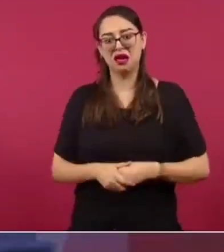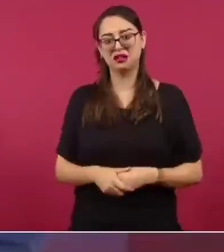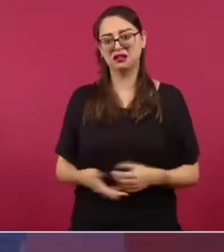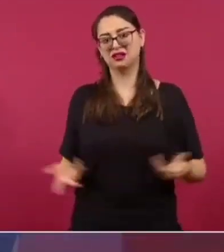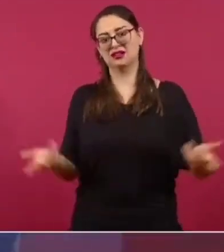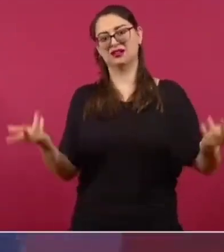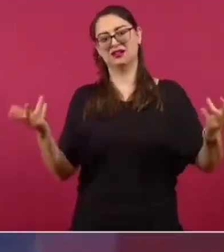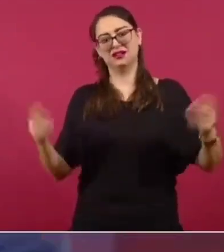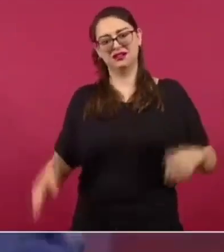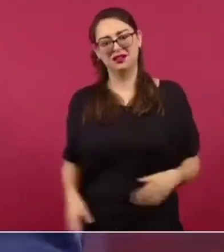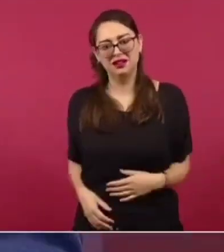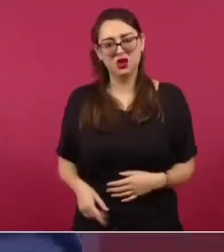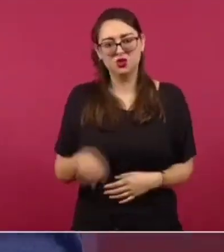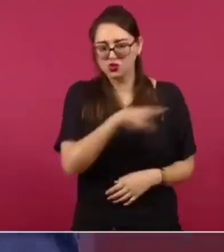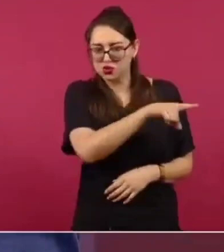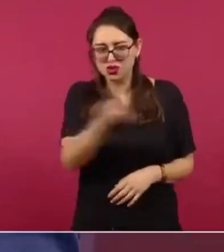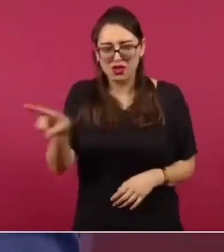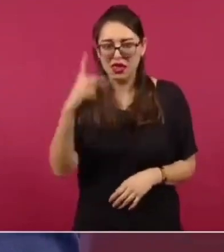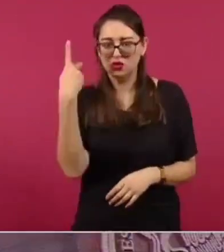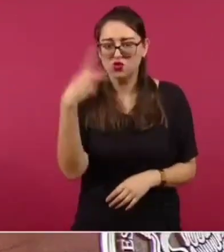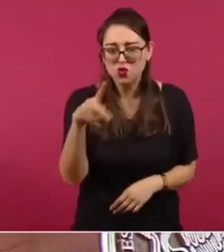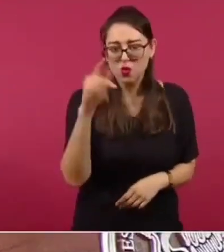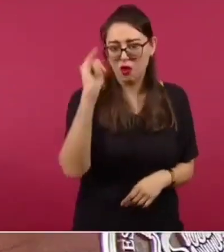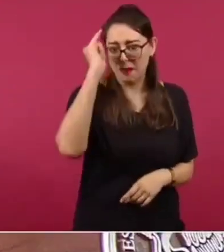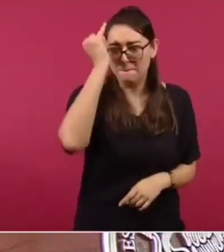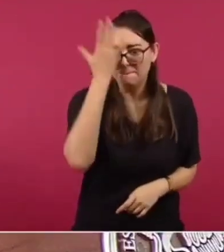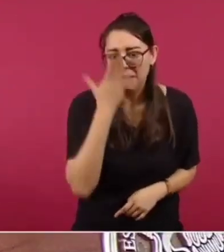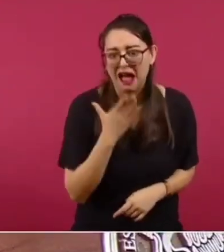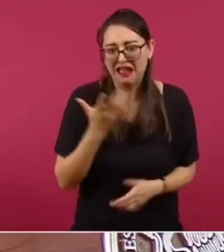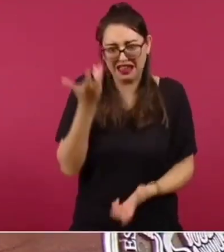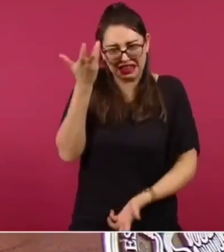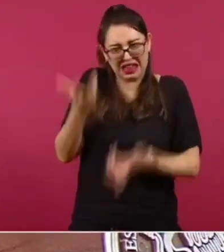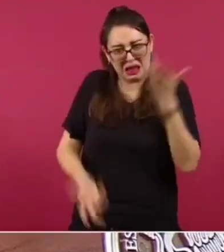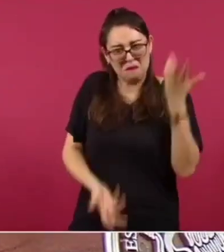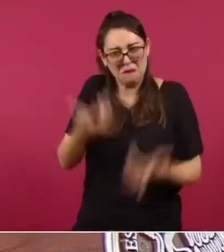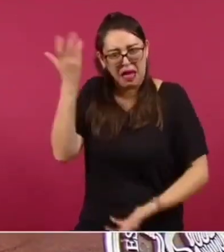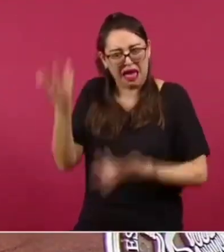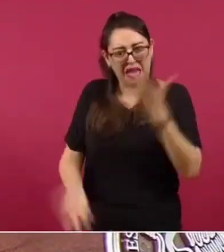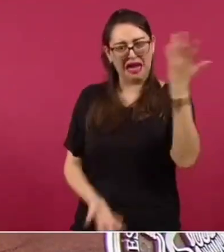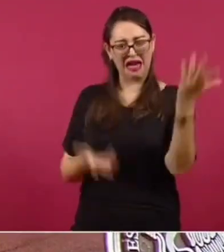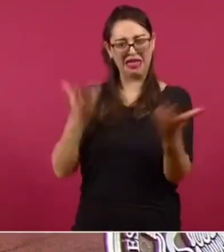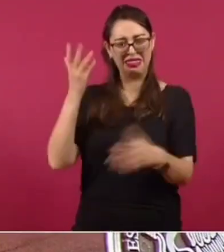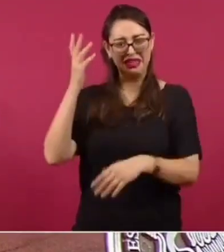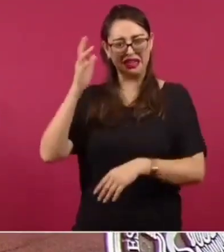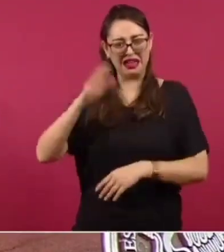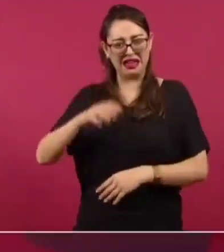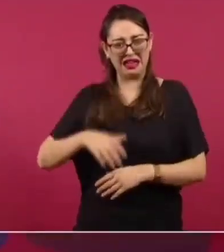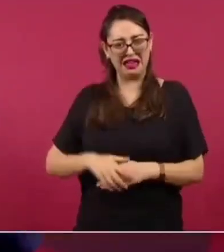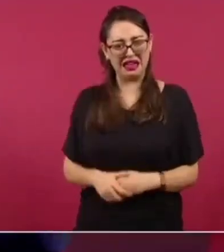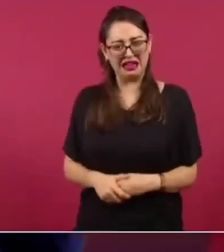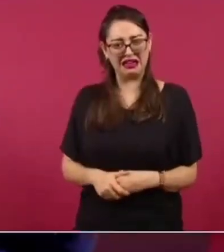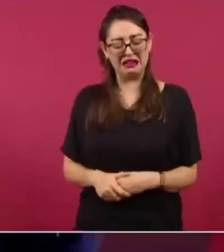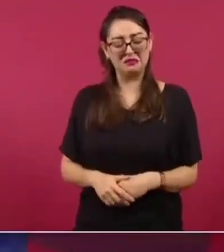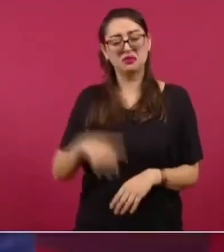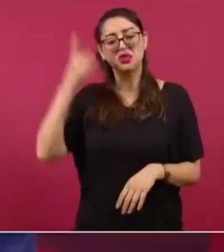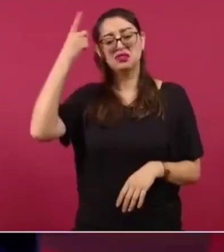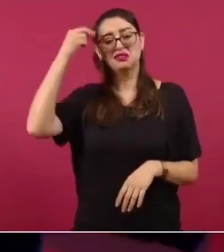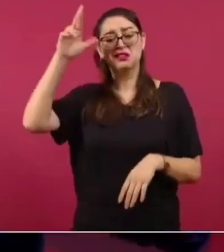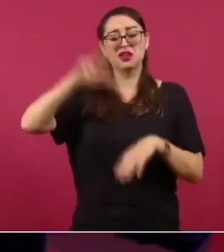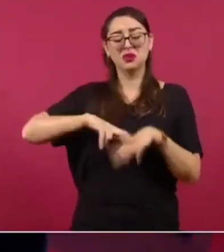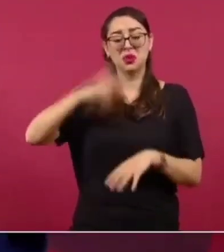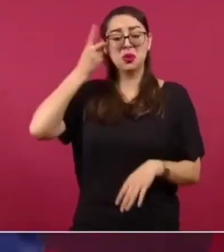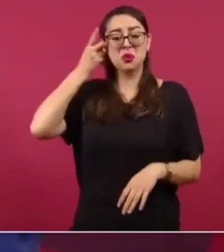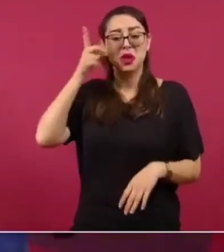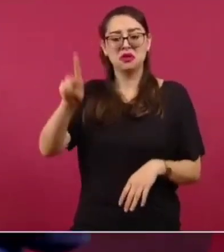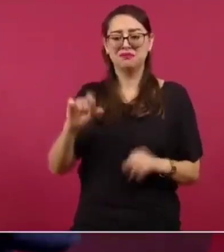los más aguerridos son sus